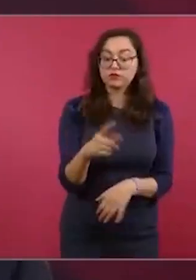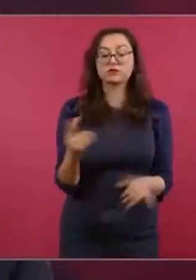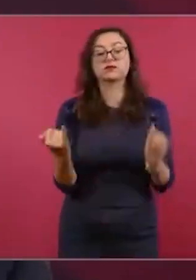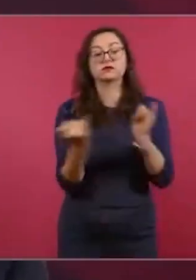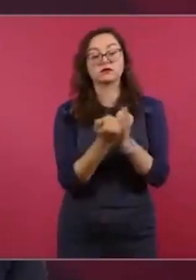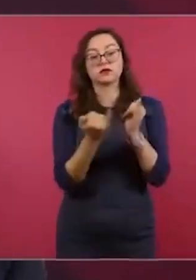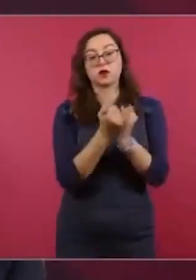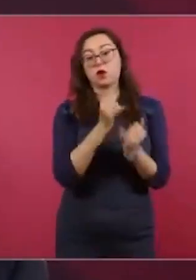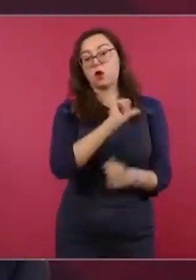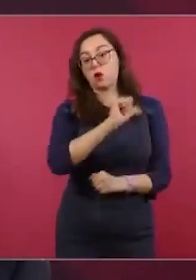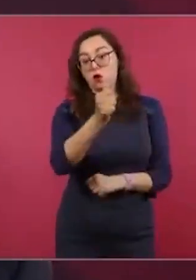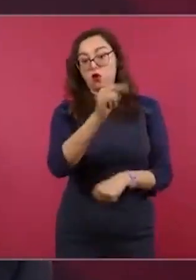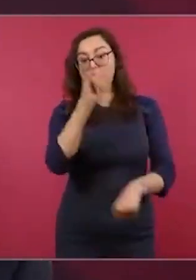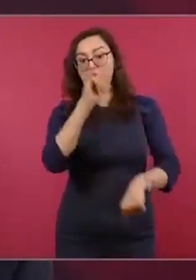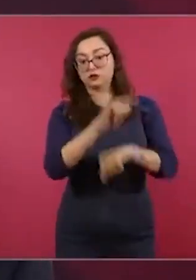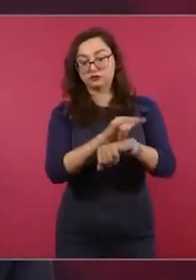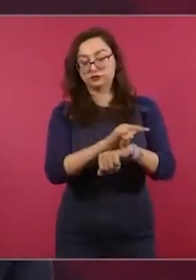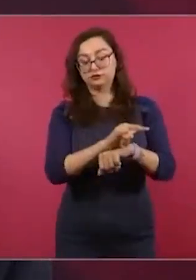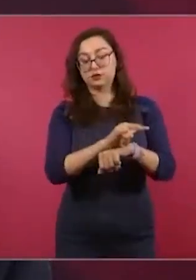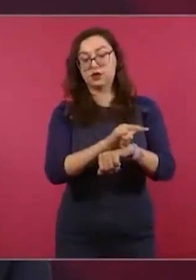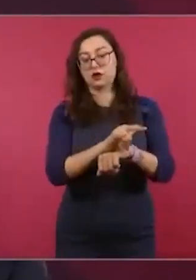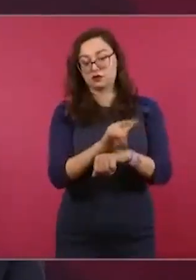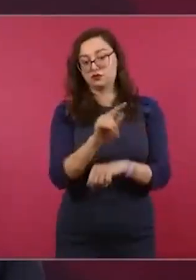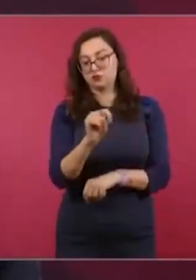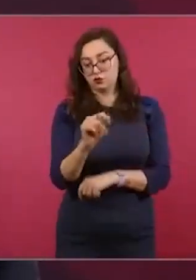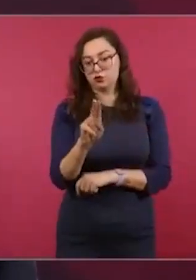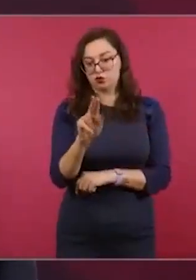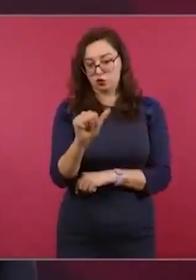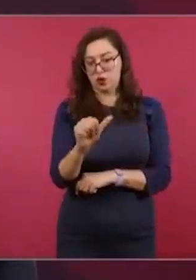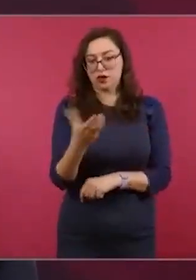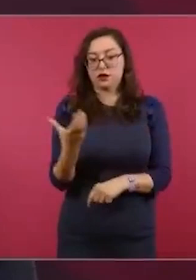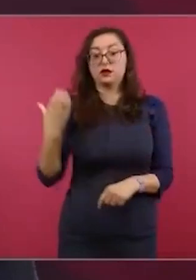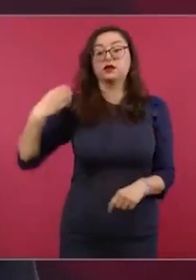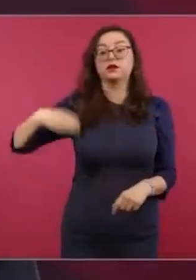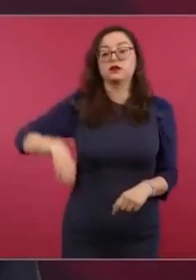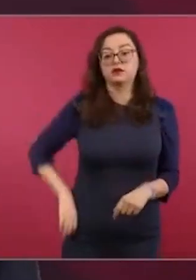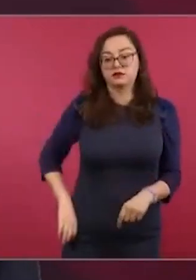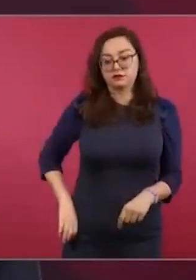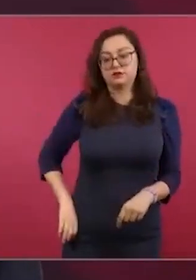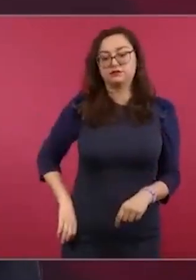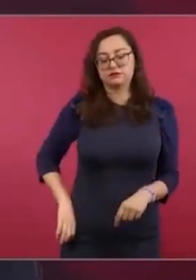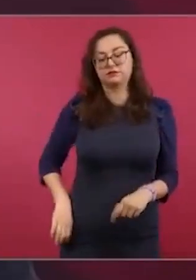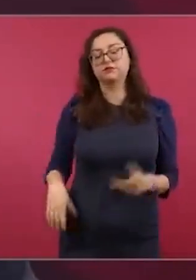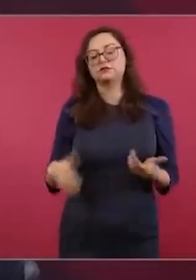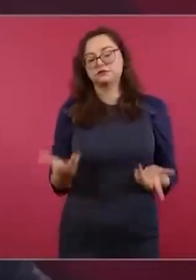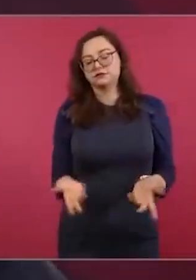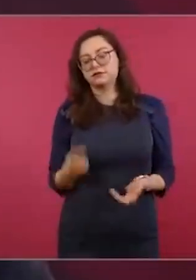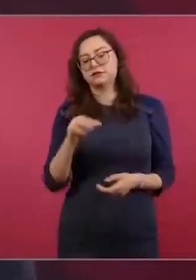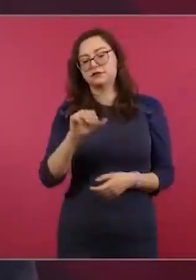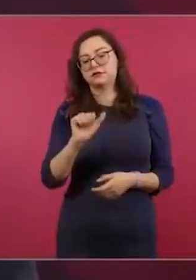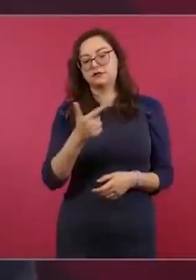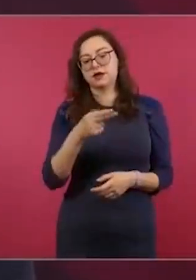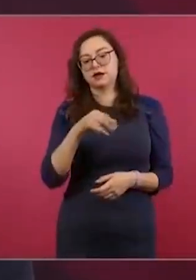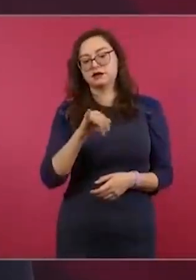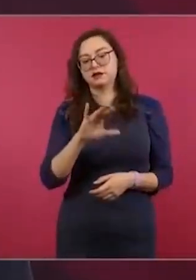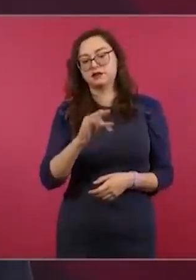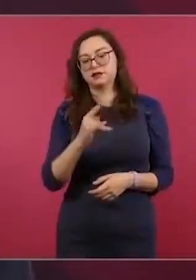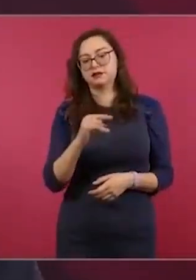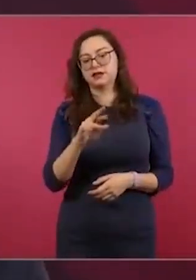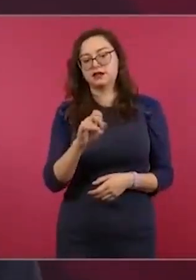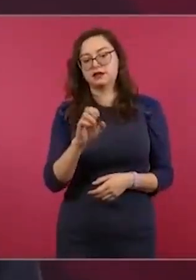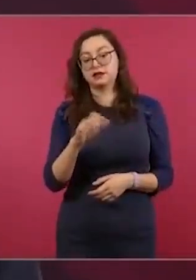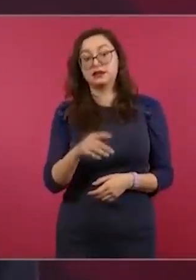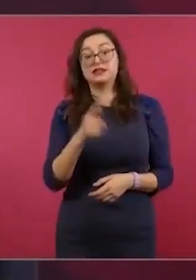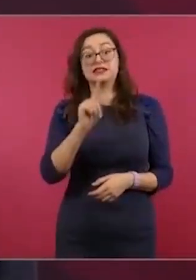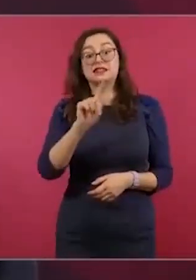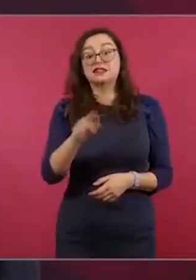el derecho al TUA, era Magni Charter, lo descubrimos, tenía 74 millones de